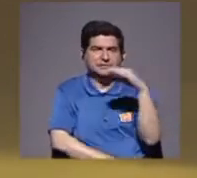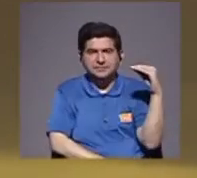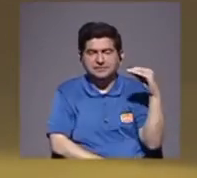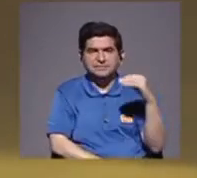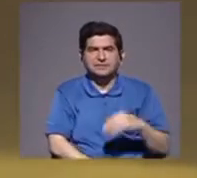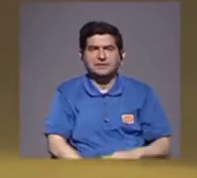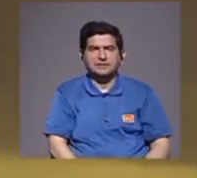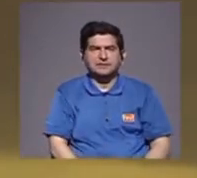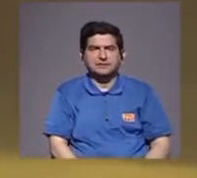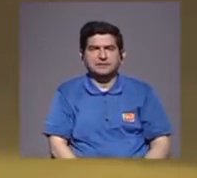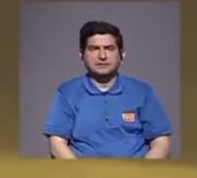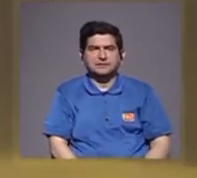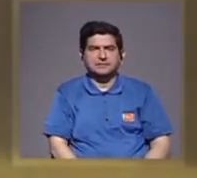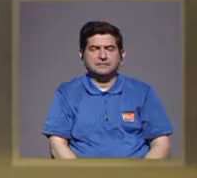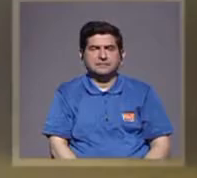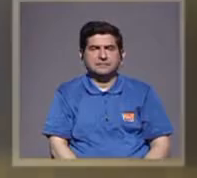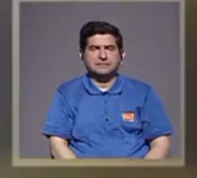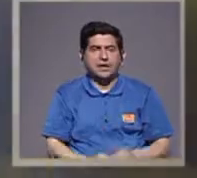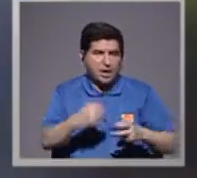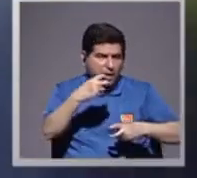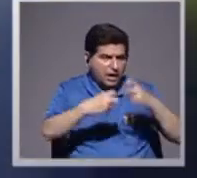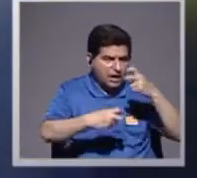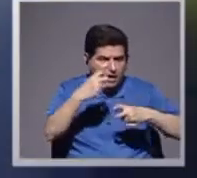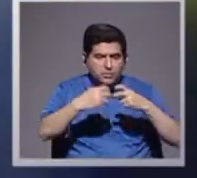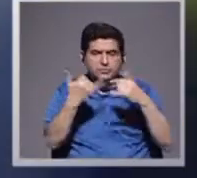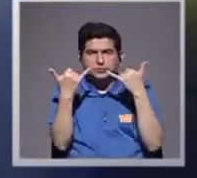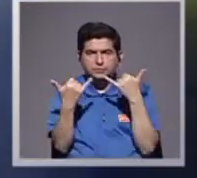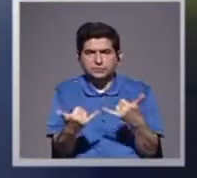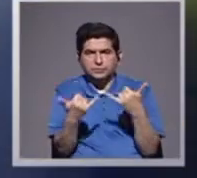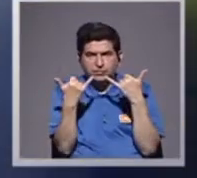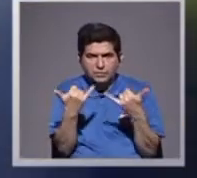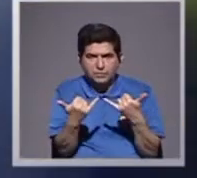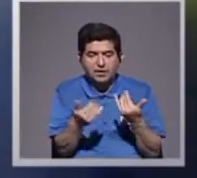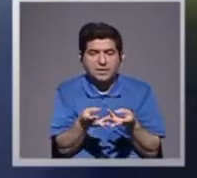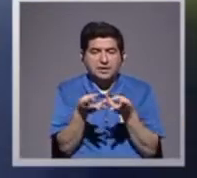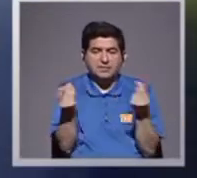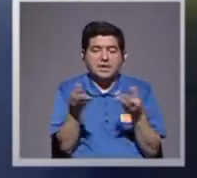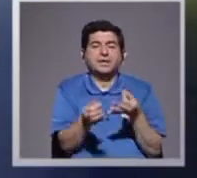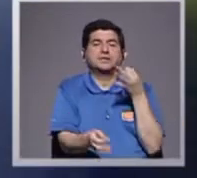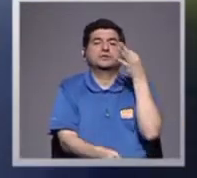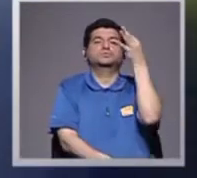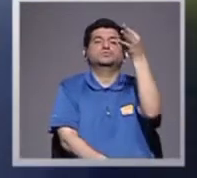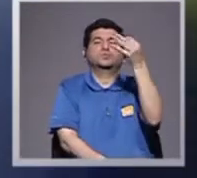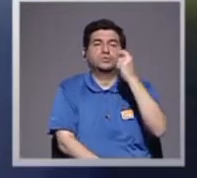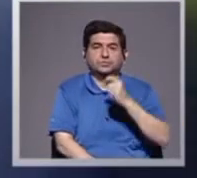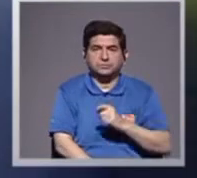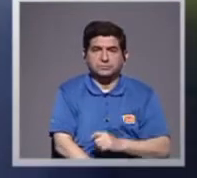problemas del presente y en las soluciones del futuro.